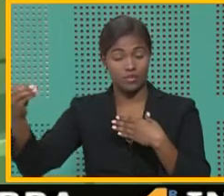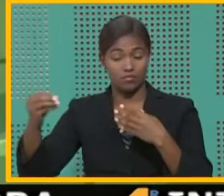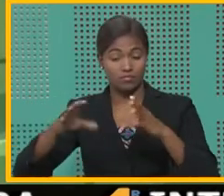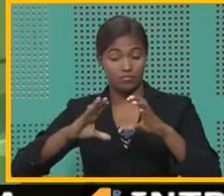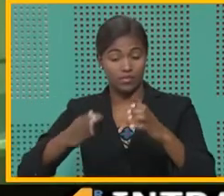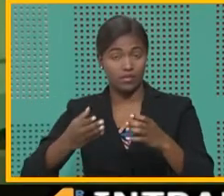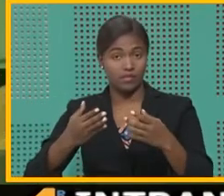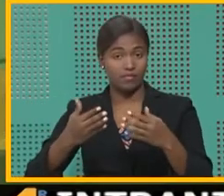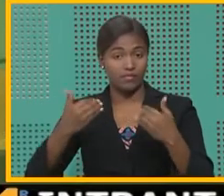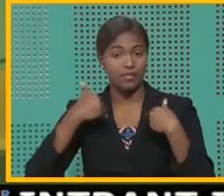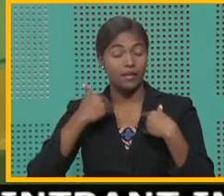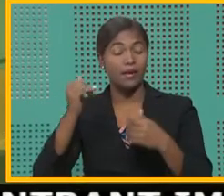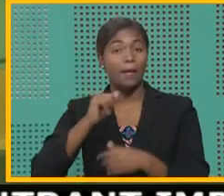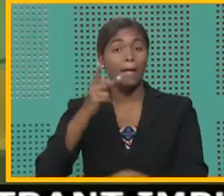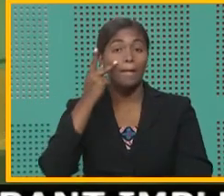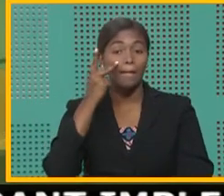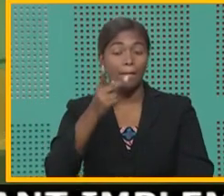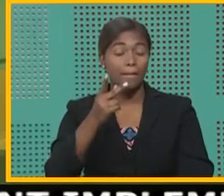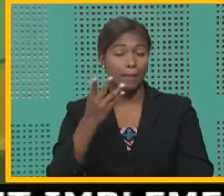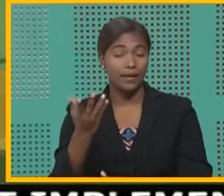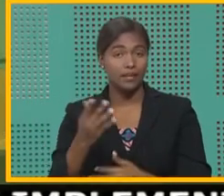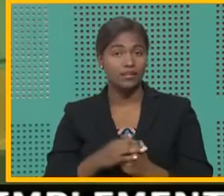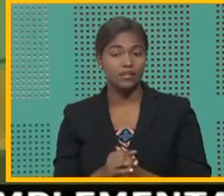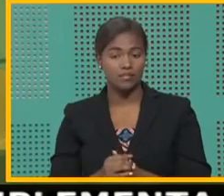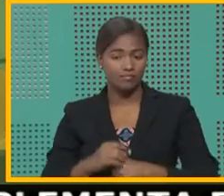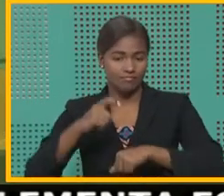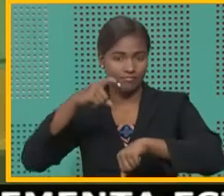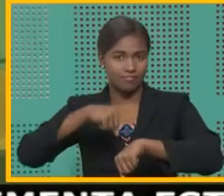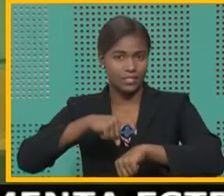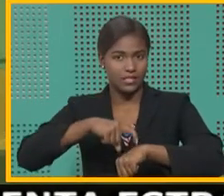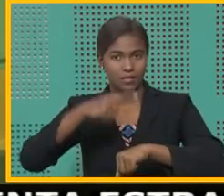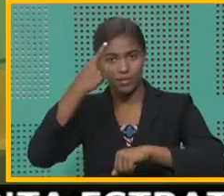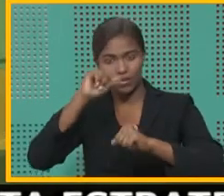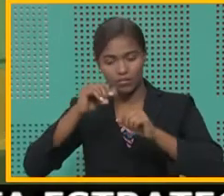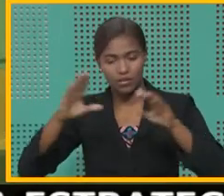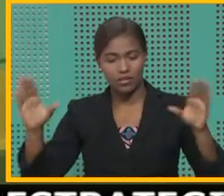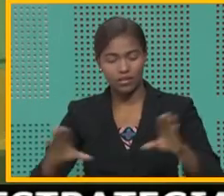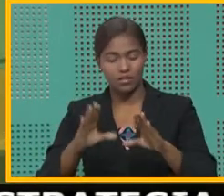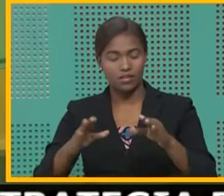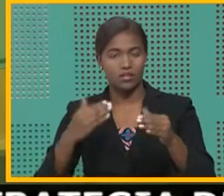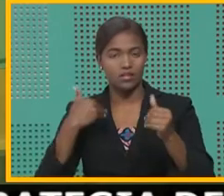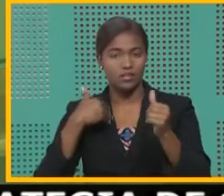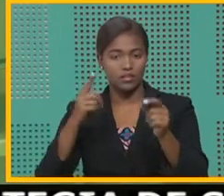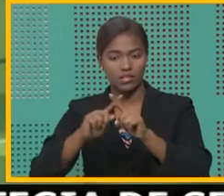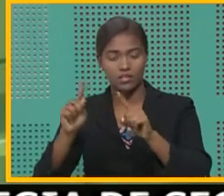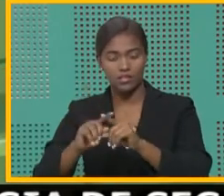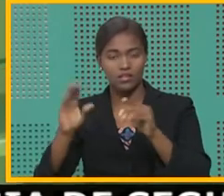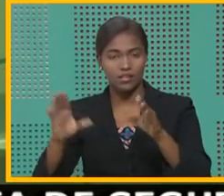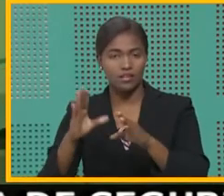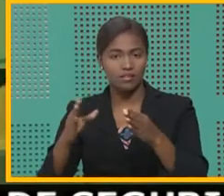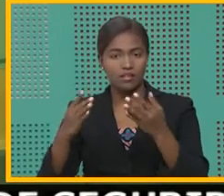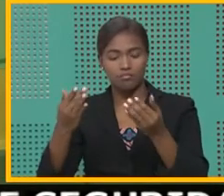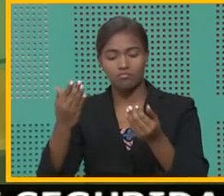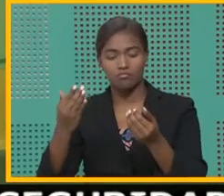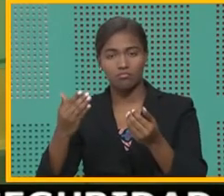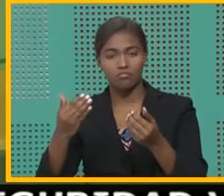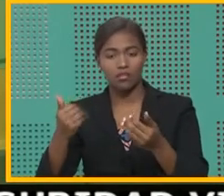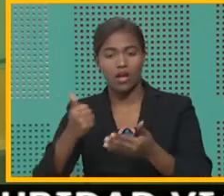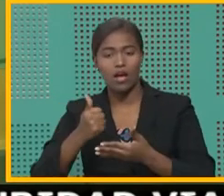que se tomen en cuenta el tiempo para revisar algunos aspectos de la garantía.